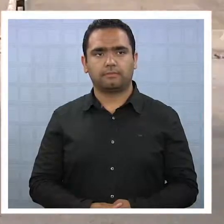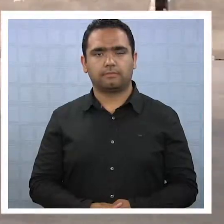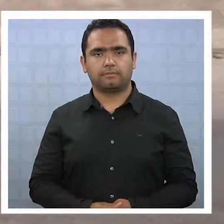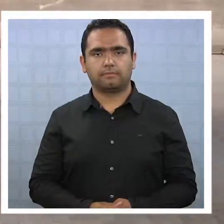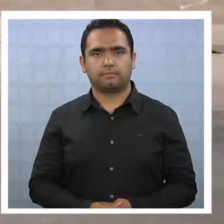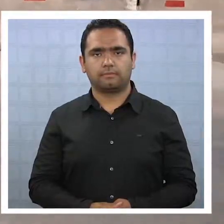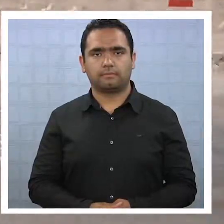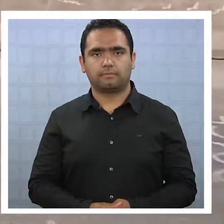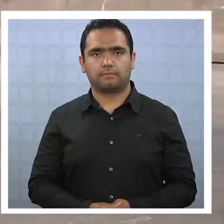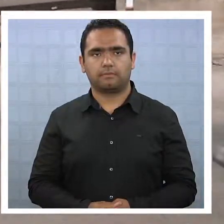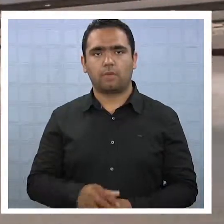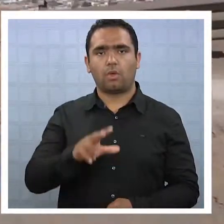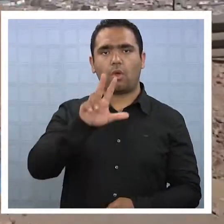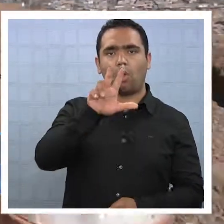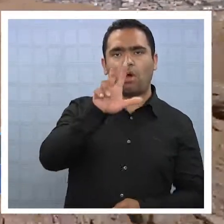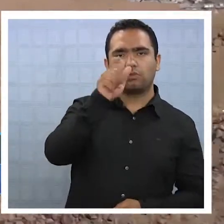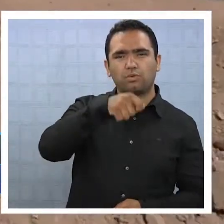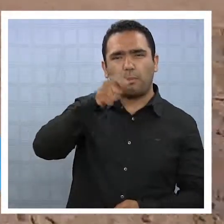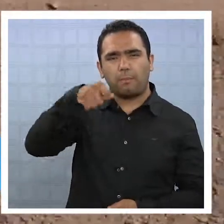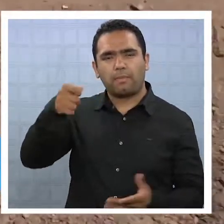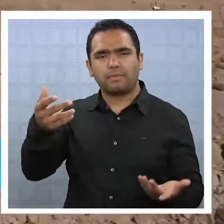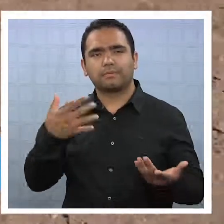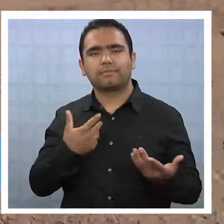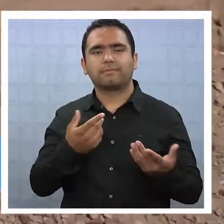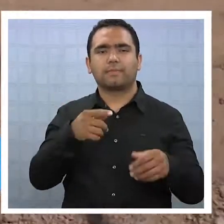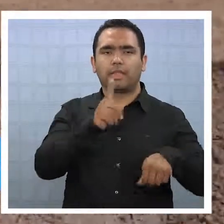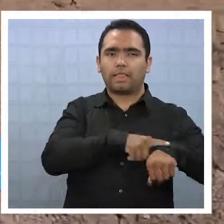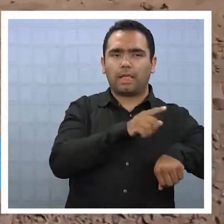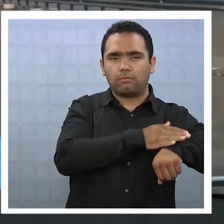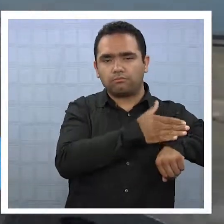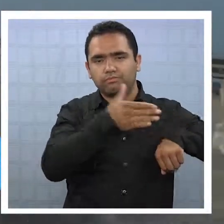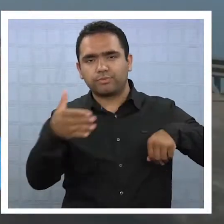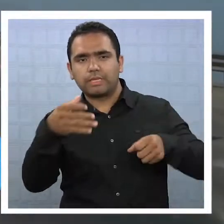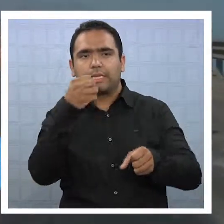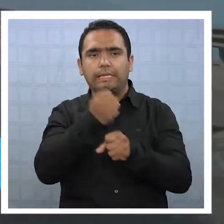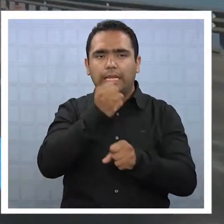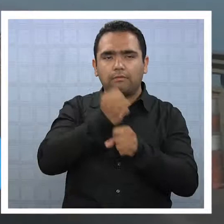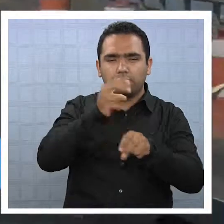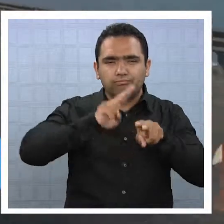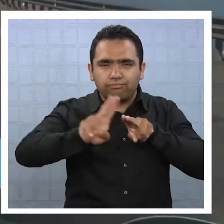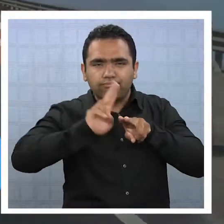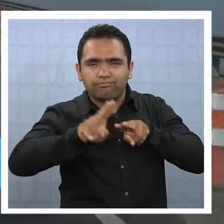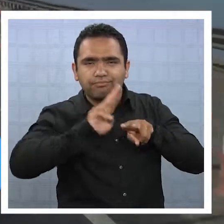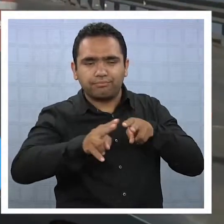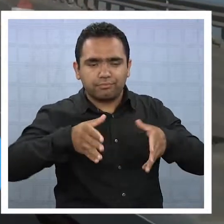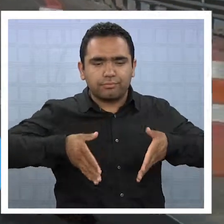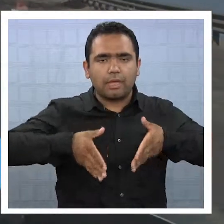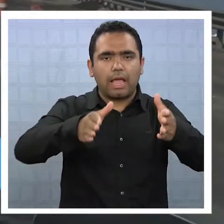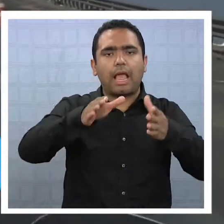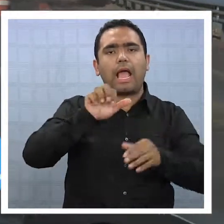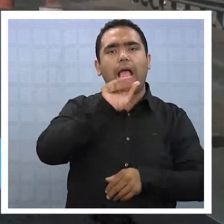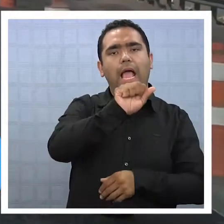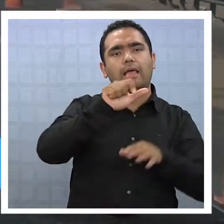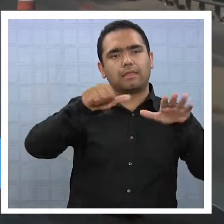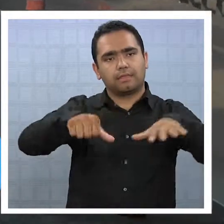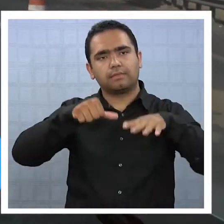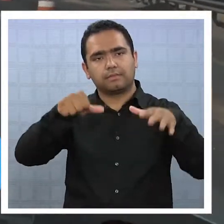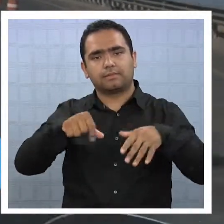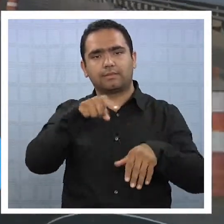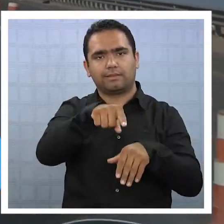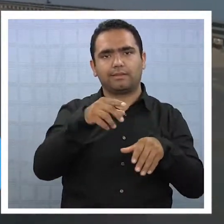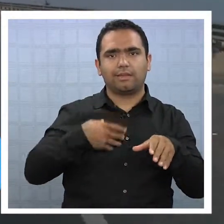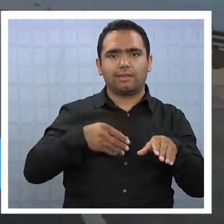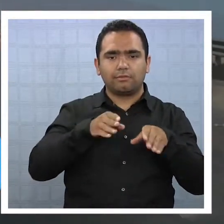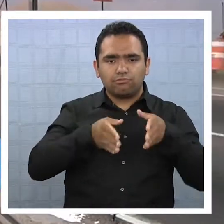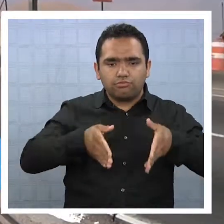8 meses sería el plazo para habilitar completamente la ruta A16 que sufrió daños de consideración en sus pistas tras el terremoto del pasado